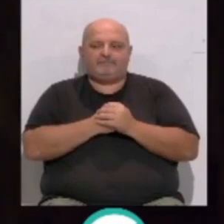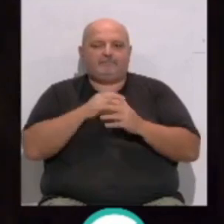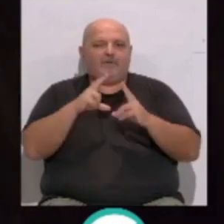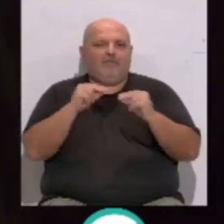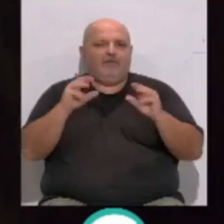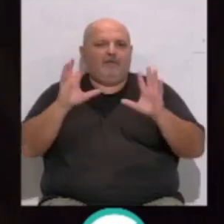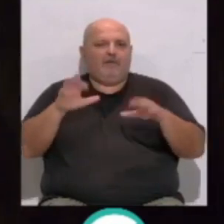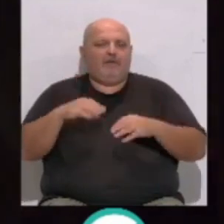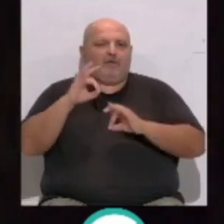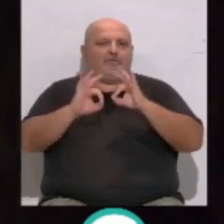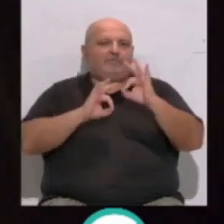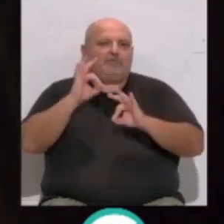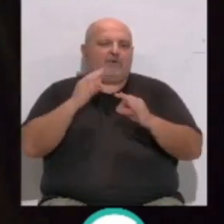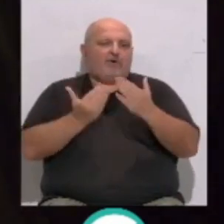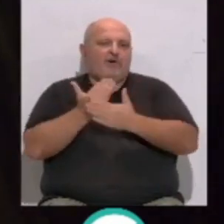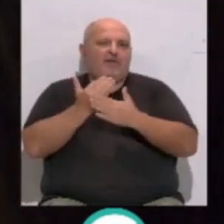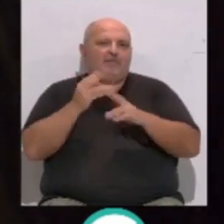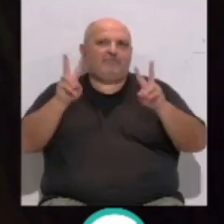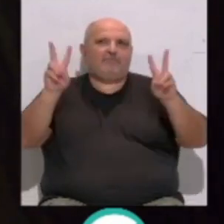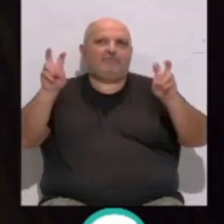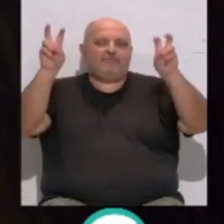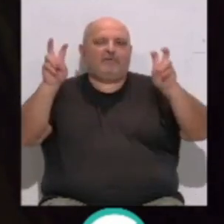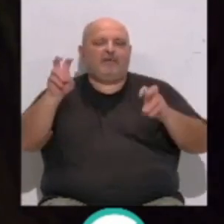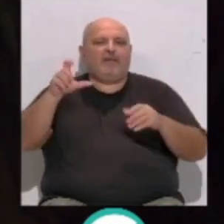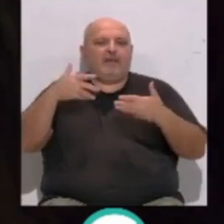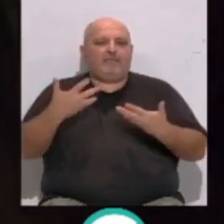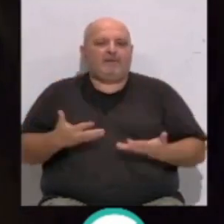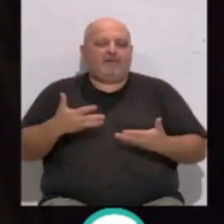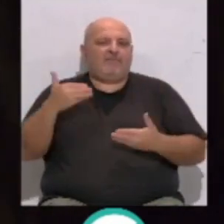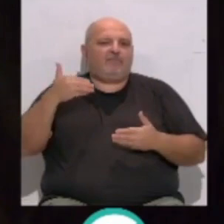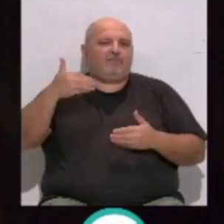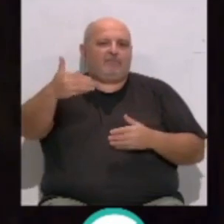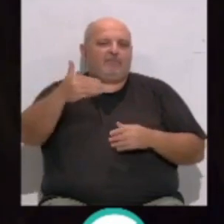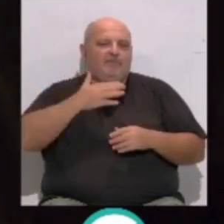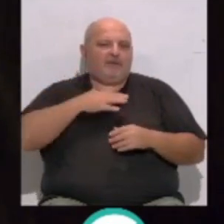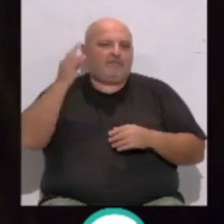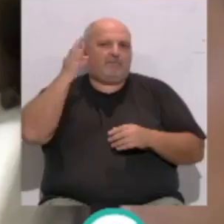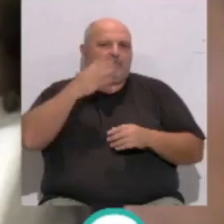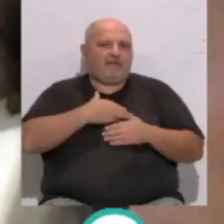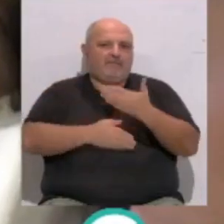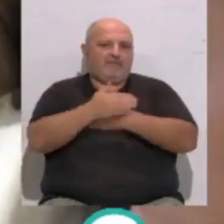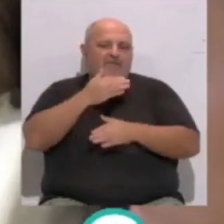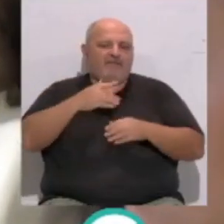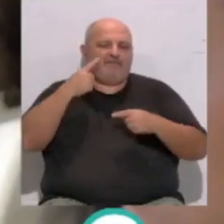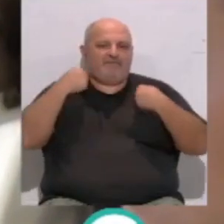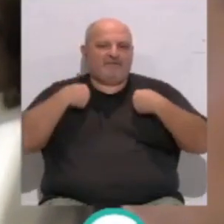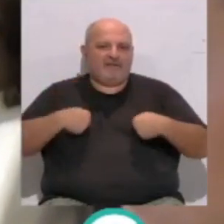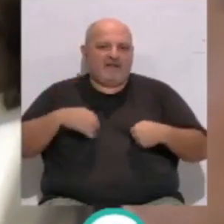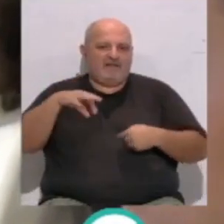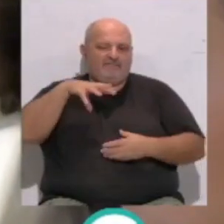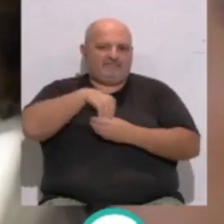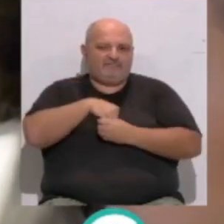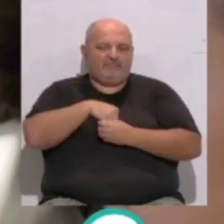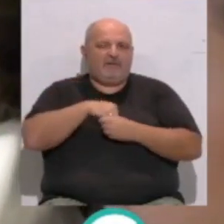Universidad de Cádiz ha organizado unas jornadas bajo el título El presente y futuro de las mujeres con discapacidad física y orgánica.